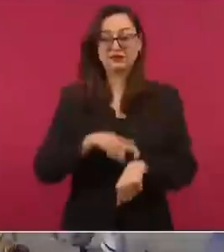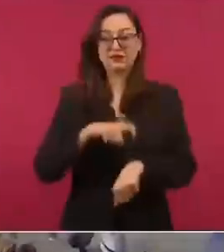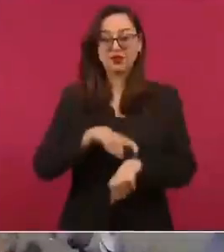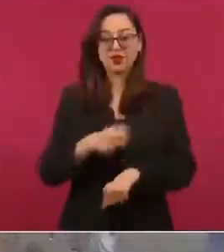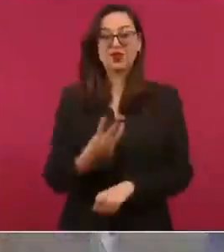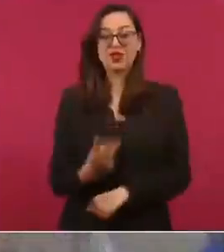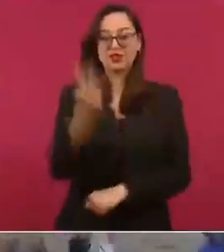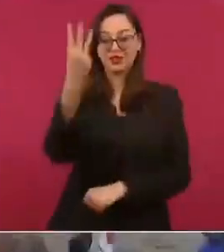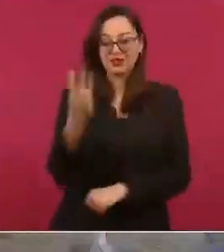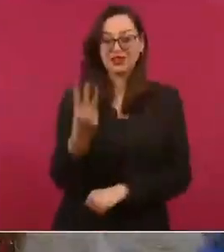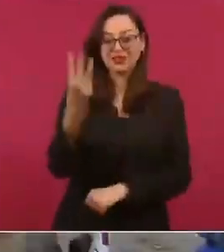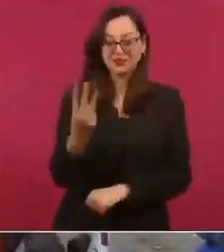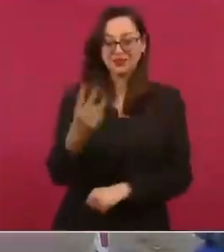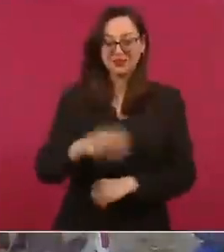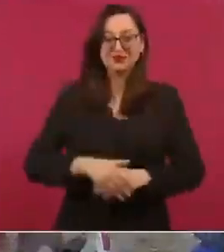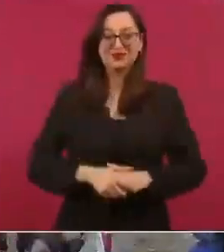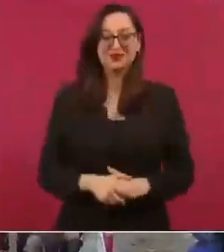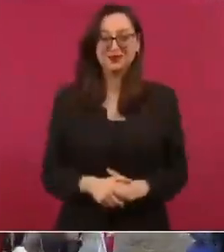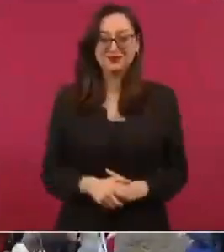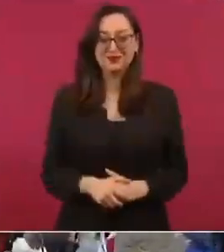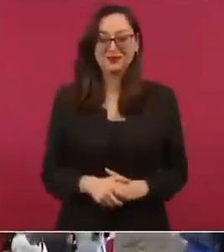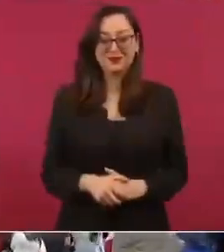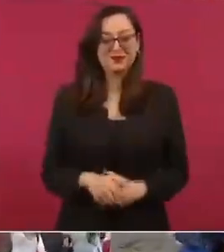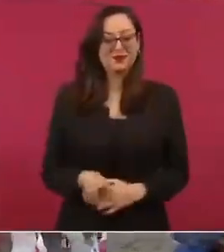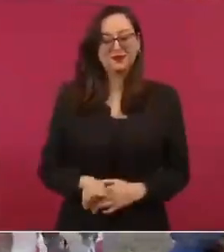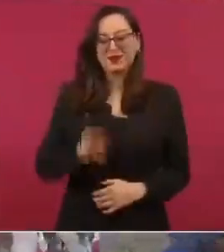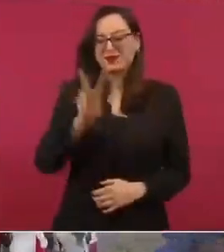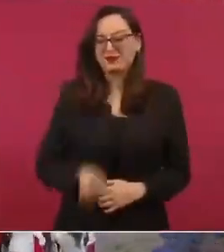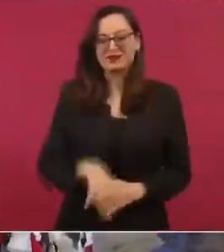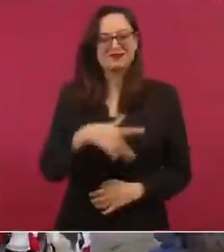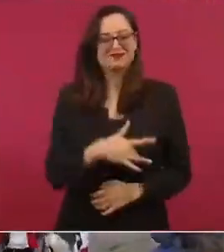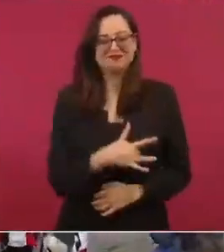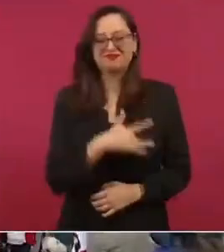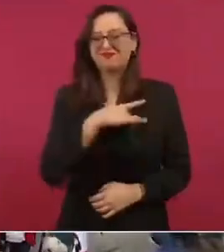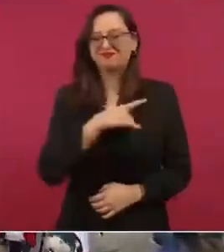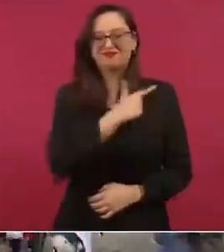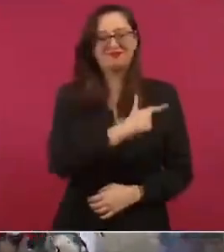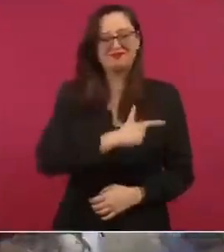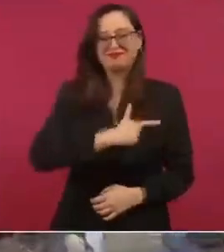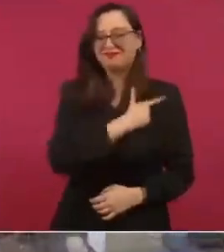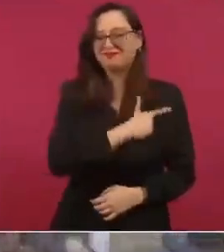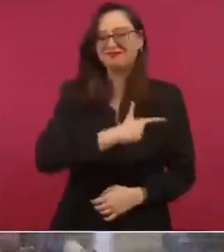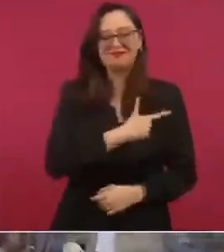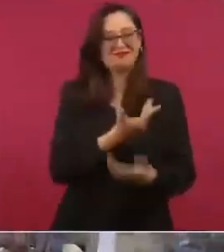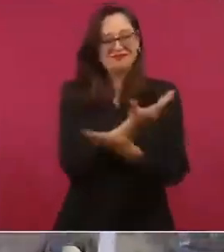Bueno, me da mucho gusto estar con ustedes.